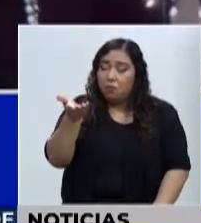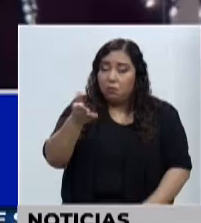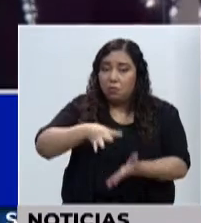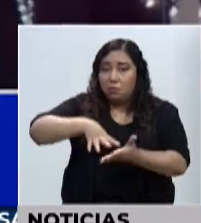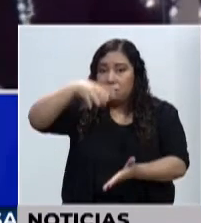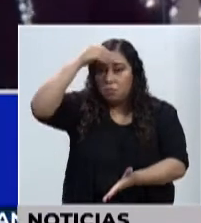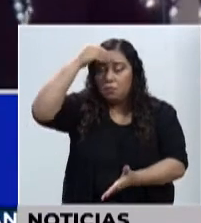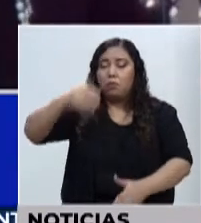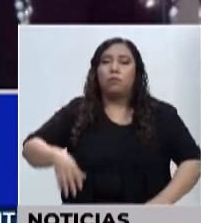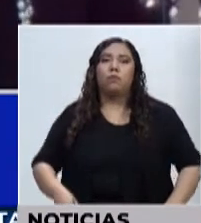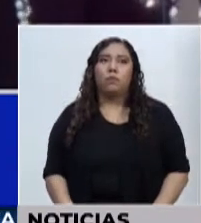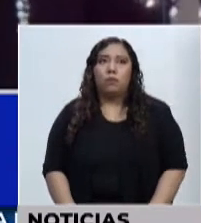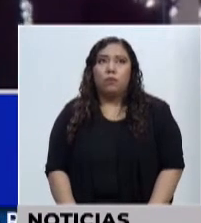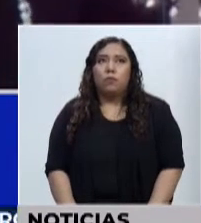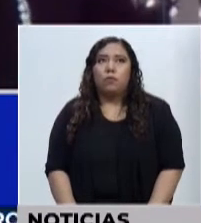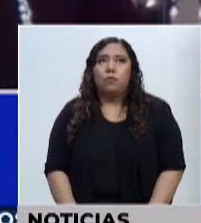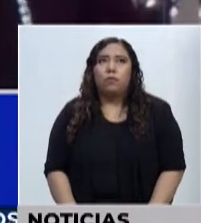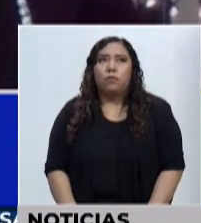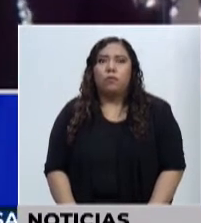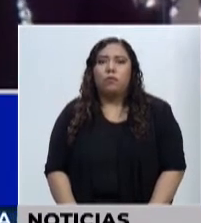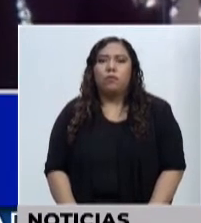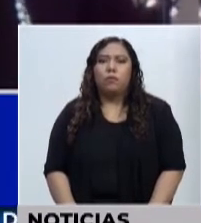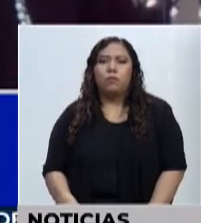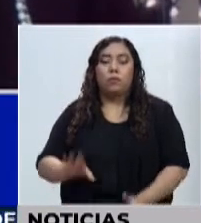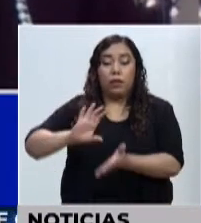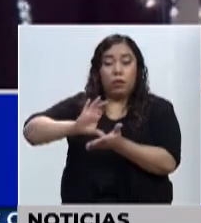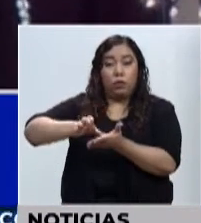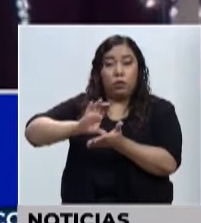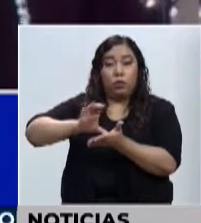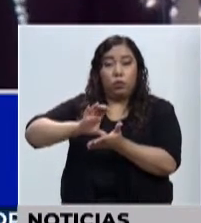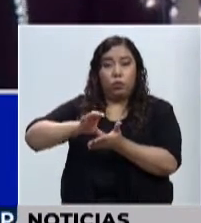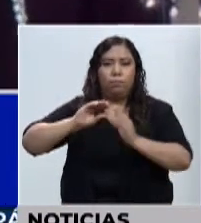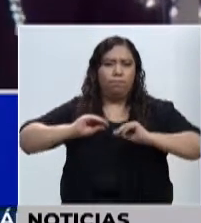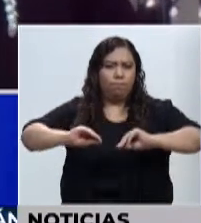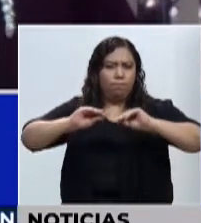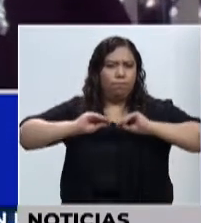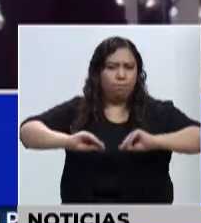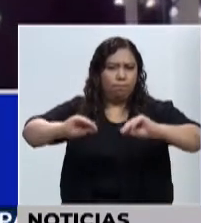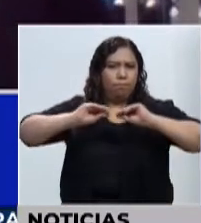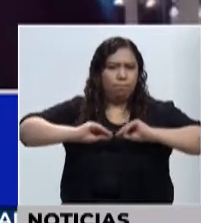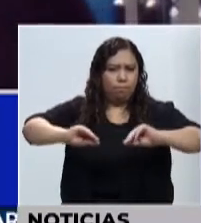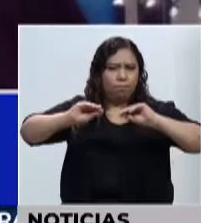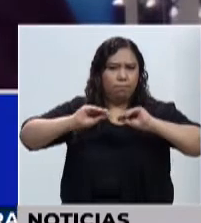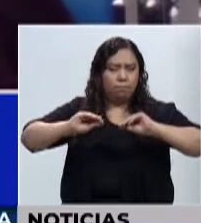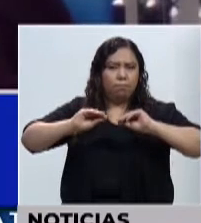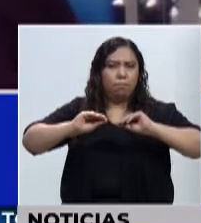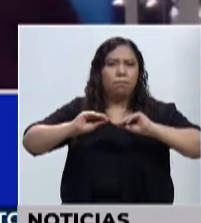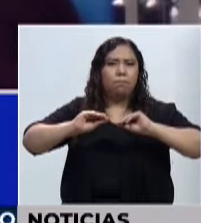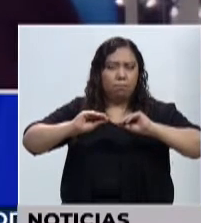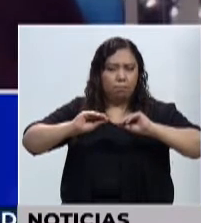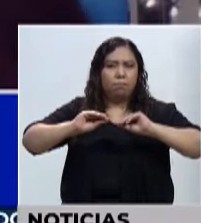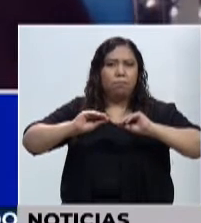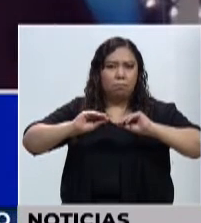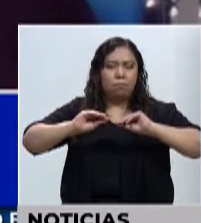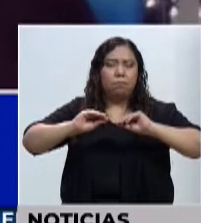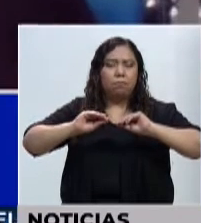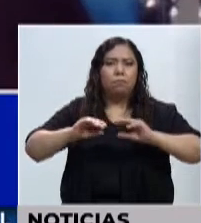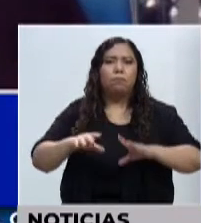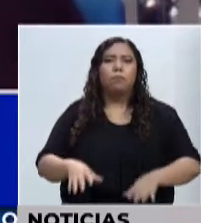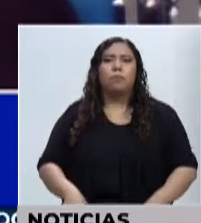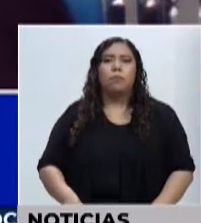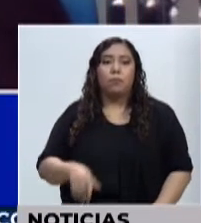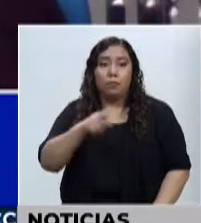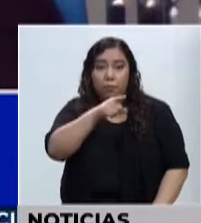Y como un resultado de este curso, durante el curso se les pidió que